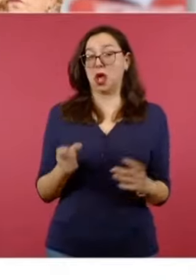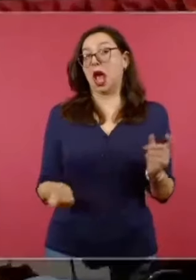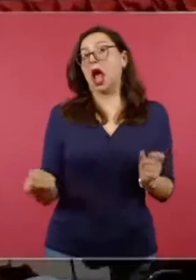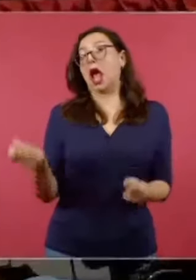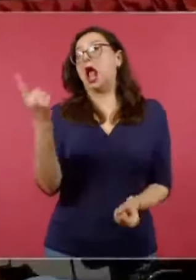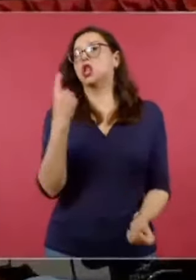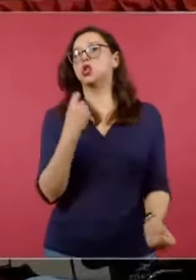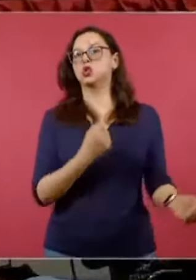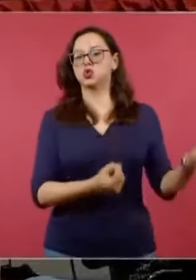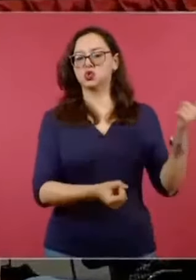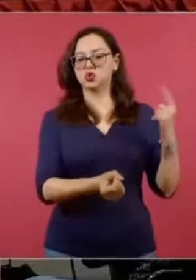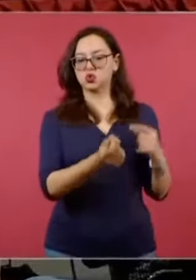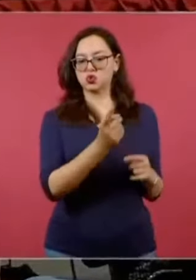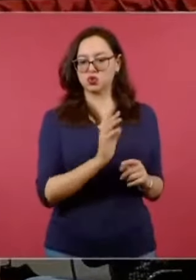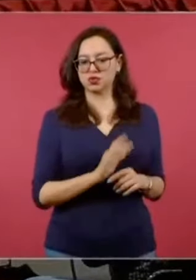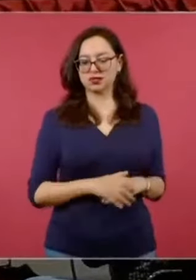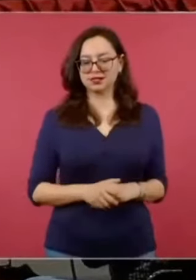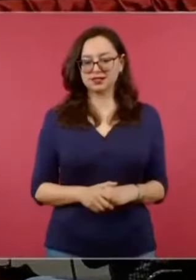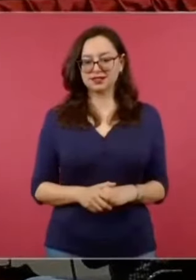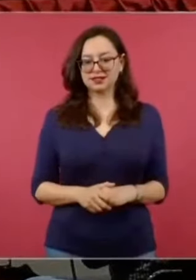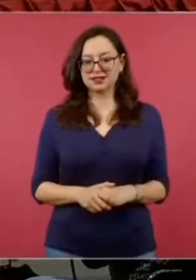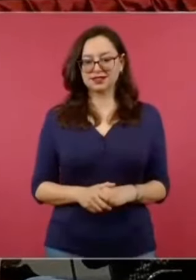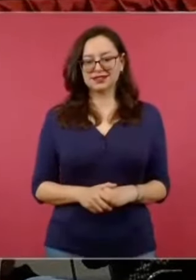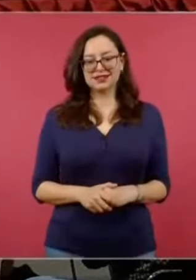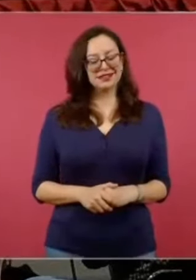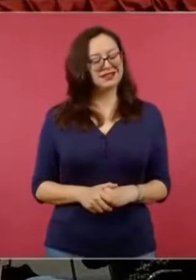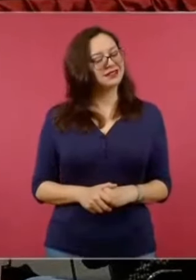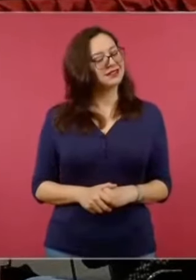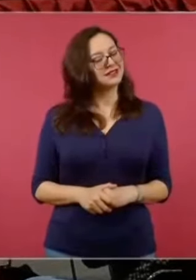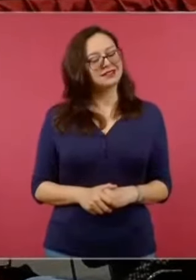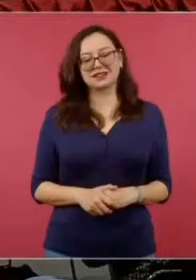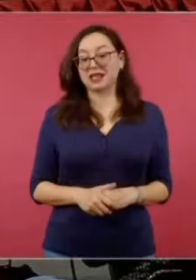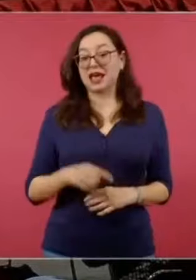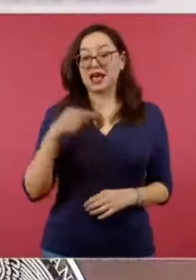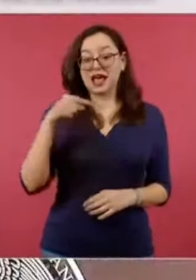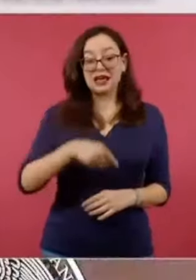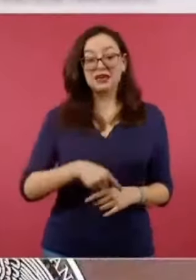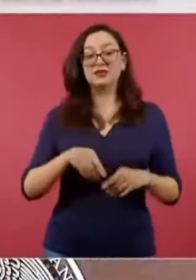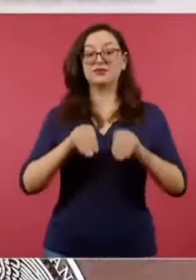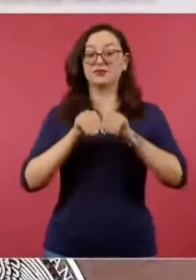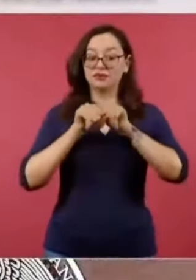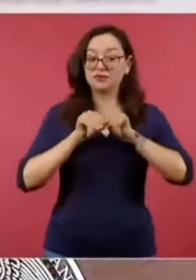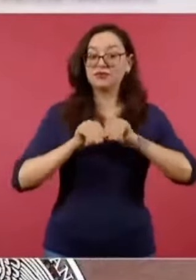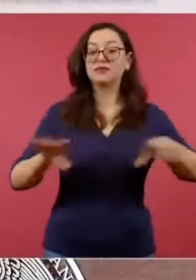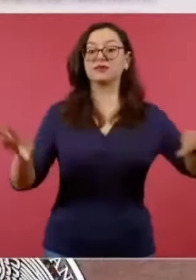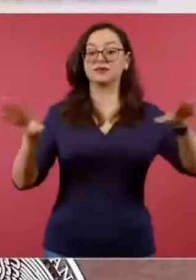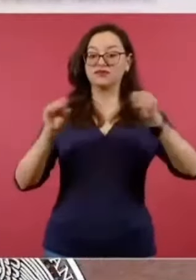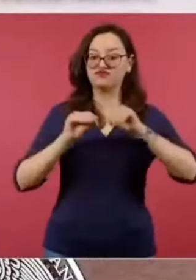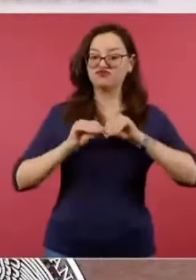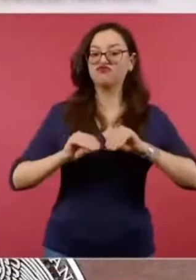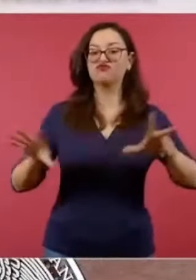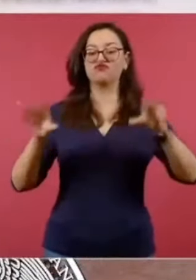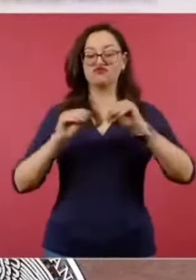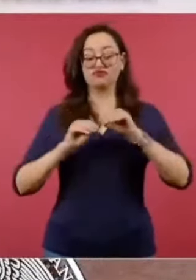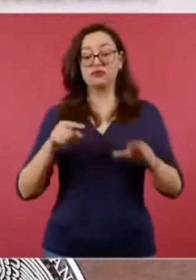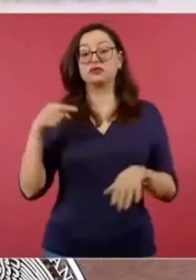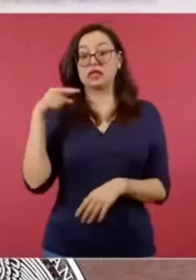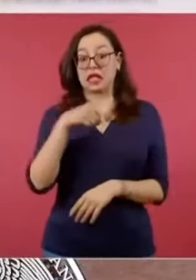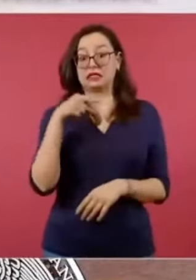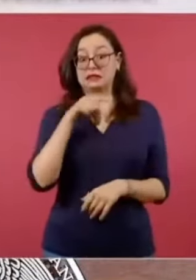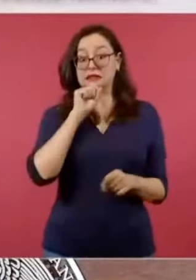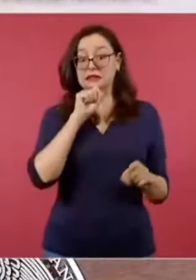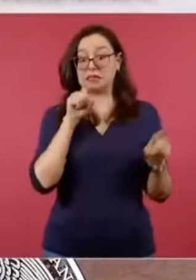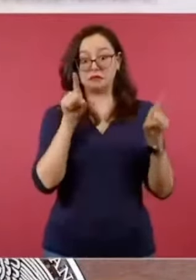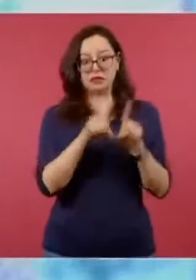que fue una de las que mayor impulso le daba desde tempranito a la etiqueta de